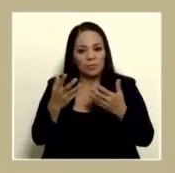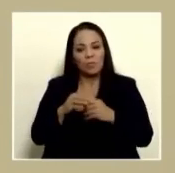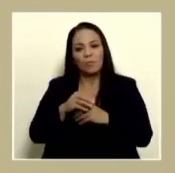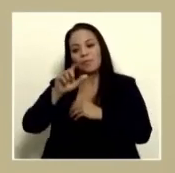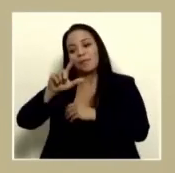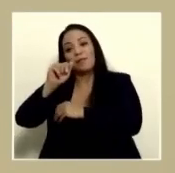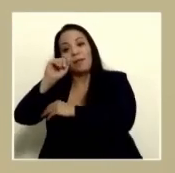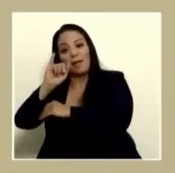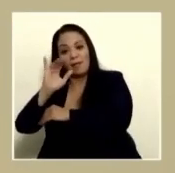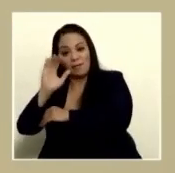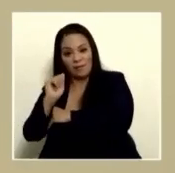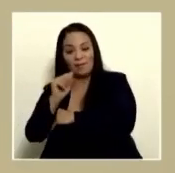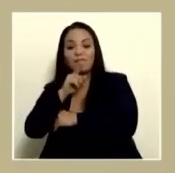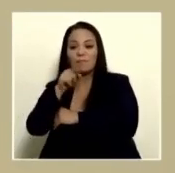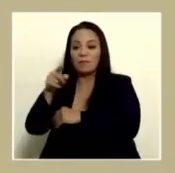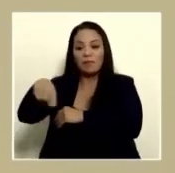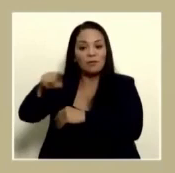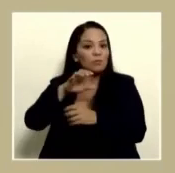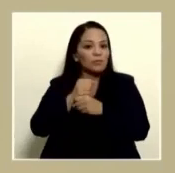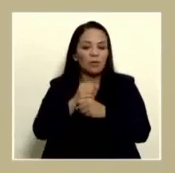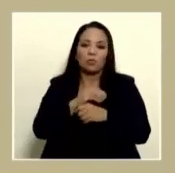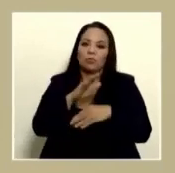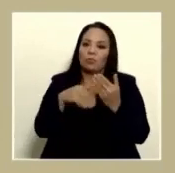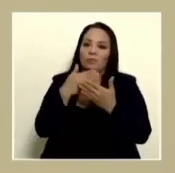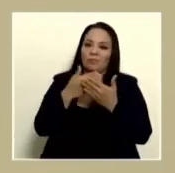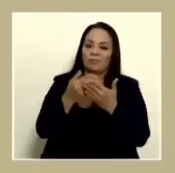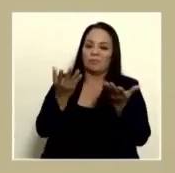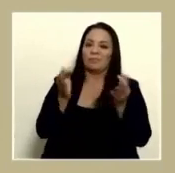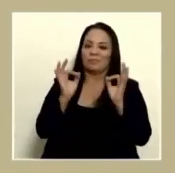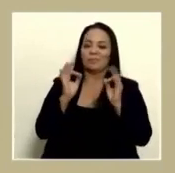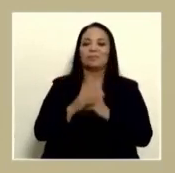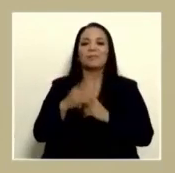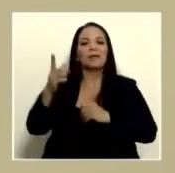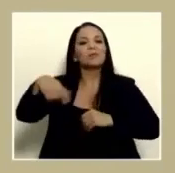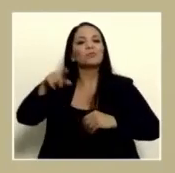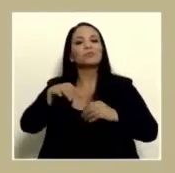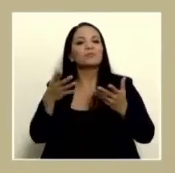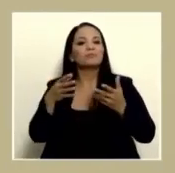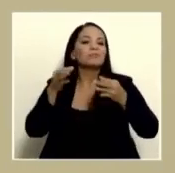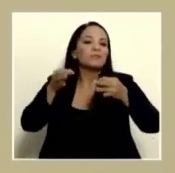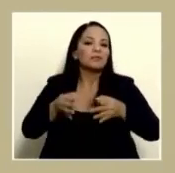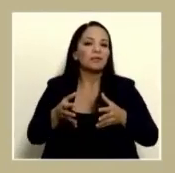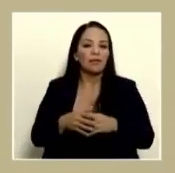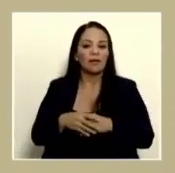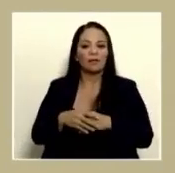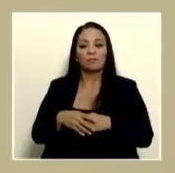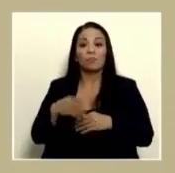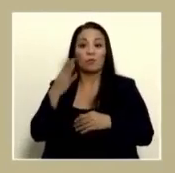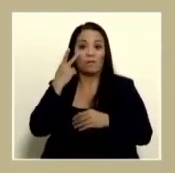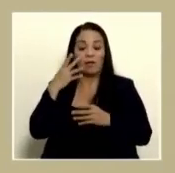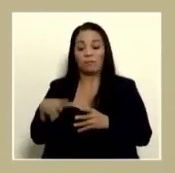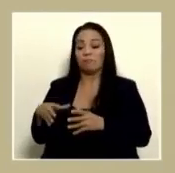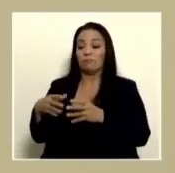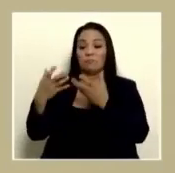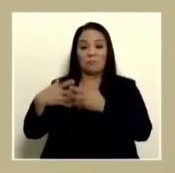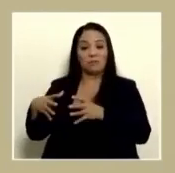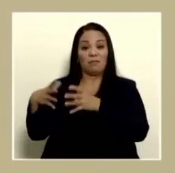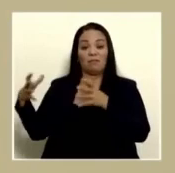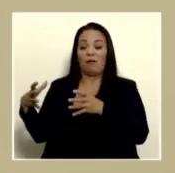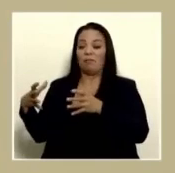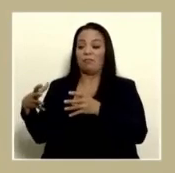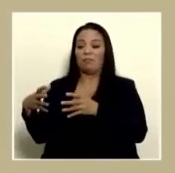laica haya hecho lo patriótico que es decir de los grandes nos estamos llevando una tajada más grande